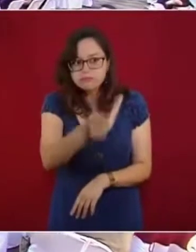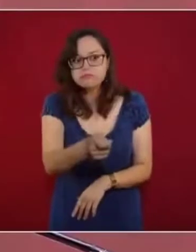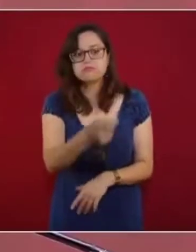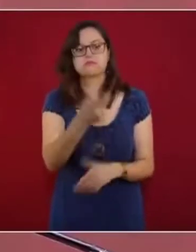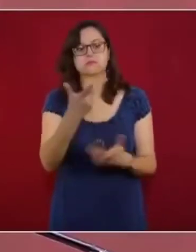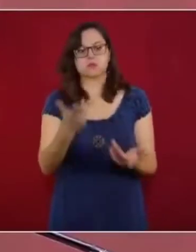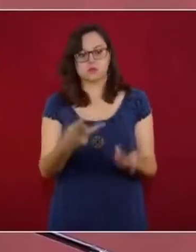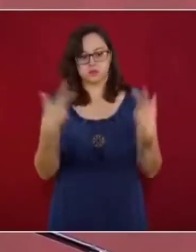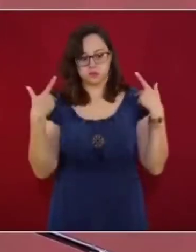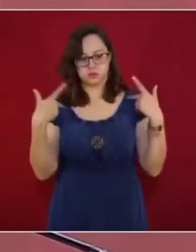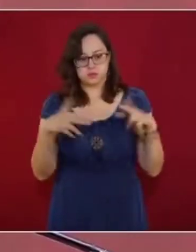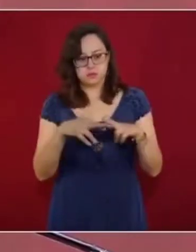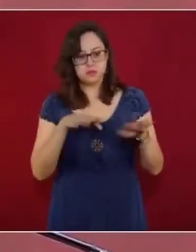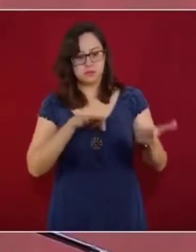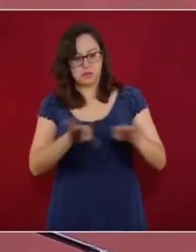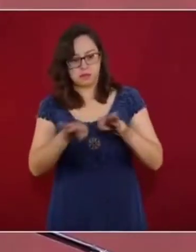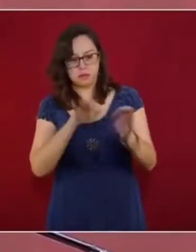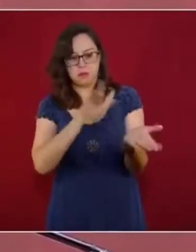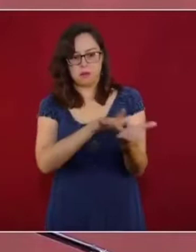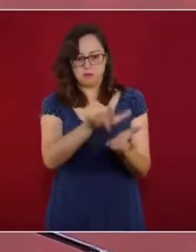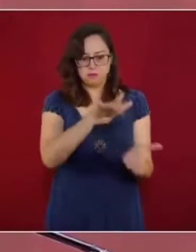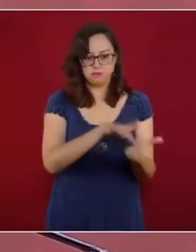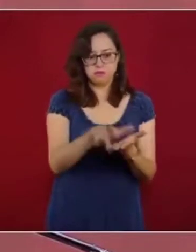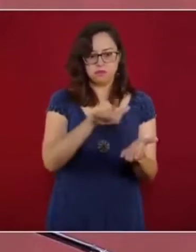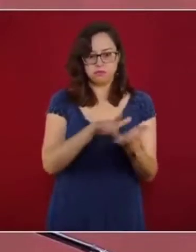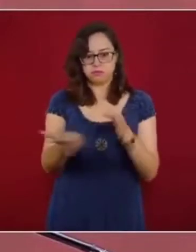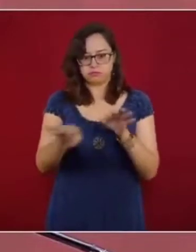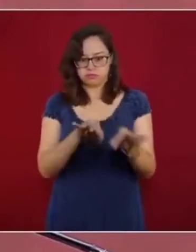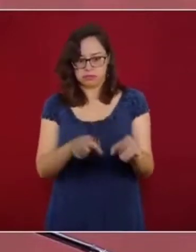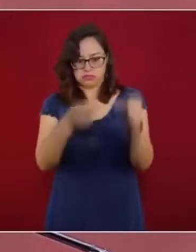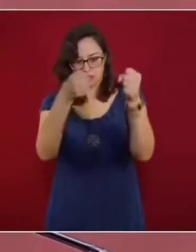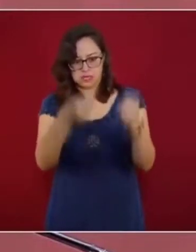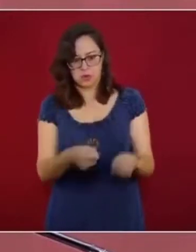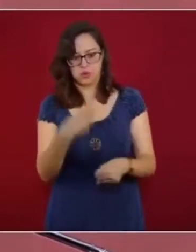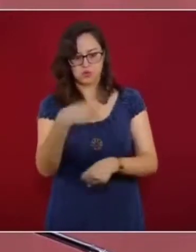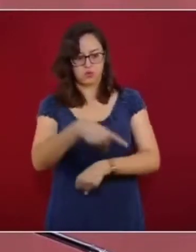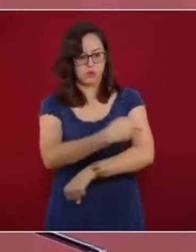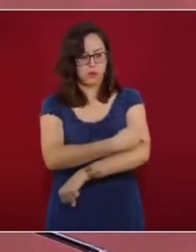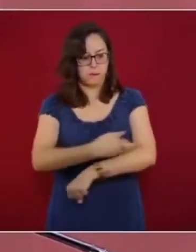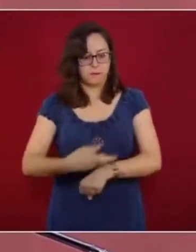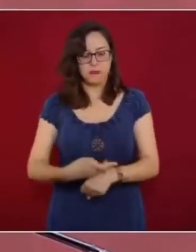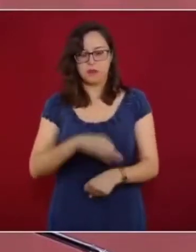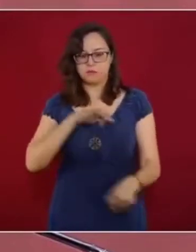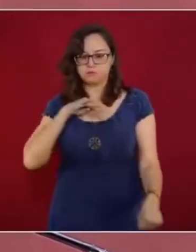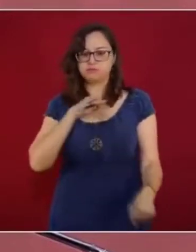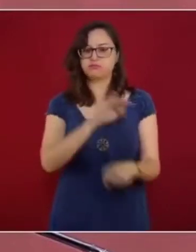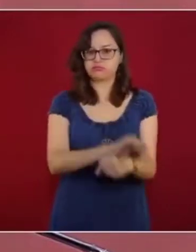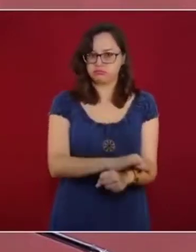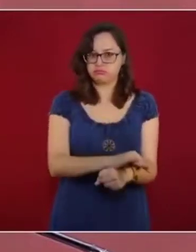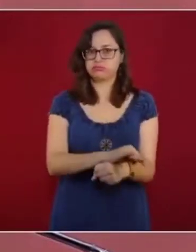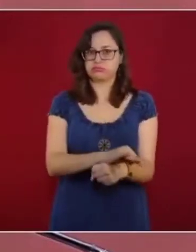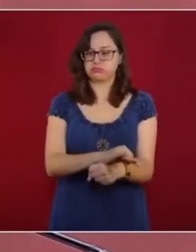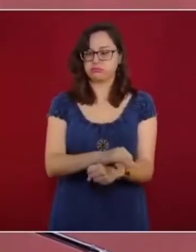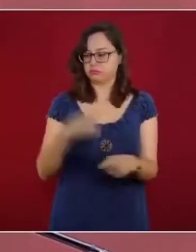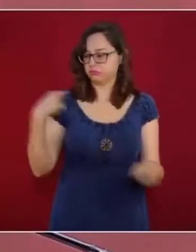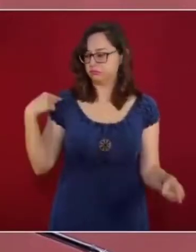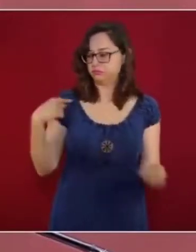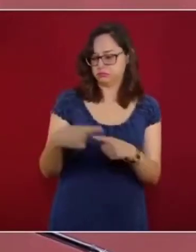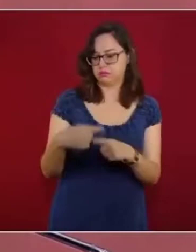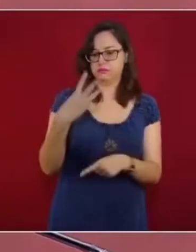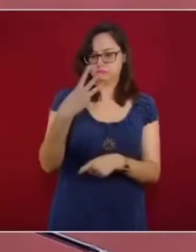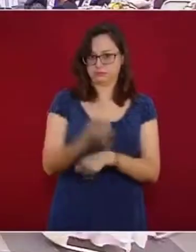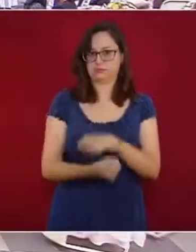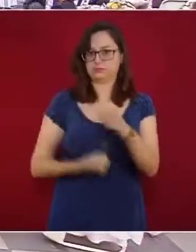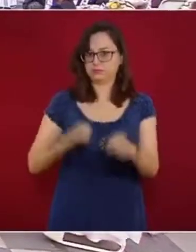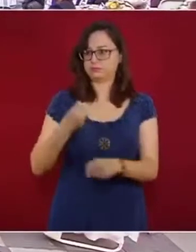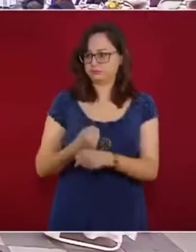del apoyo a su desempeño, a su estabilidad laboral y al bienestar de sus familias. Hoy nos encontramos en un proceso de modificación